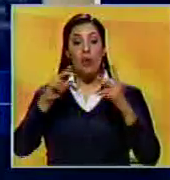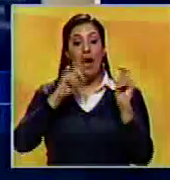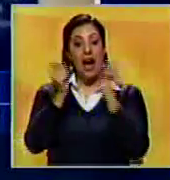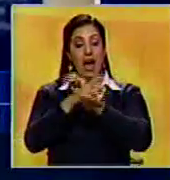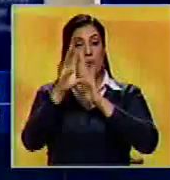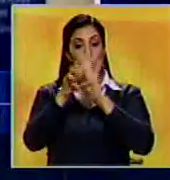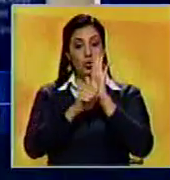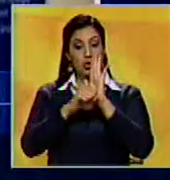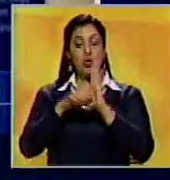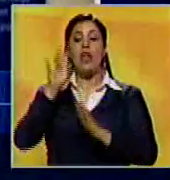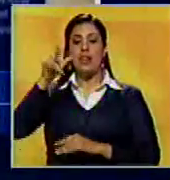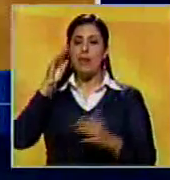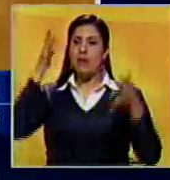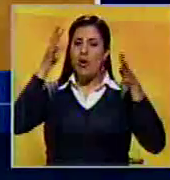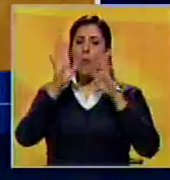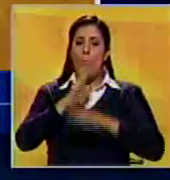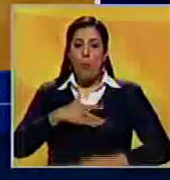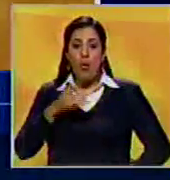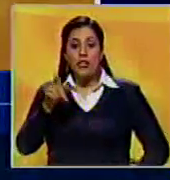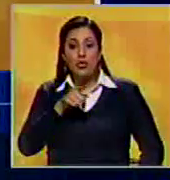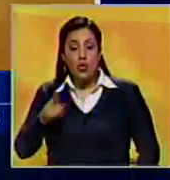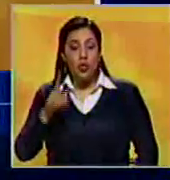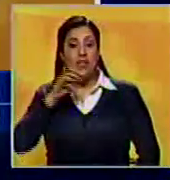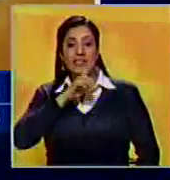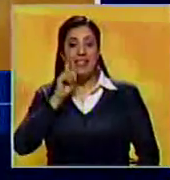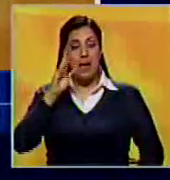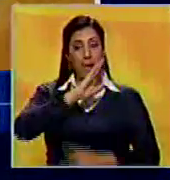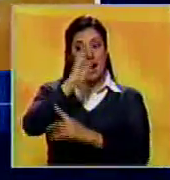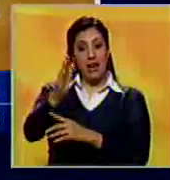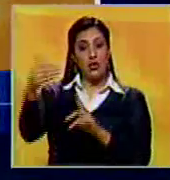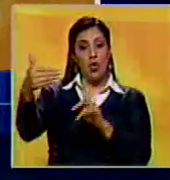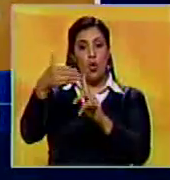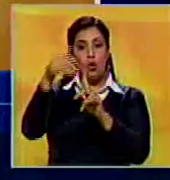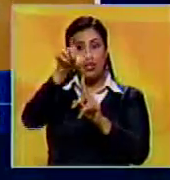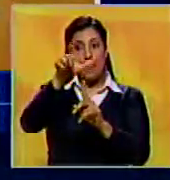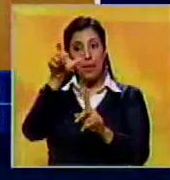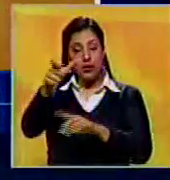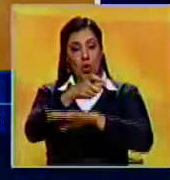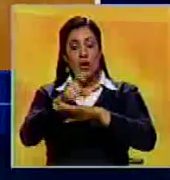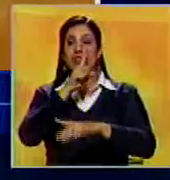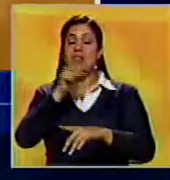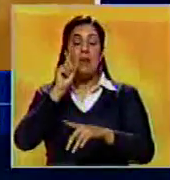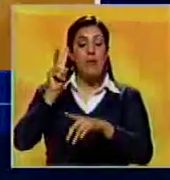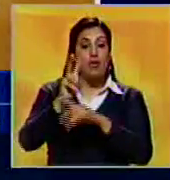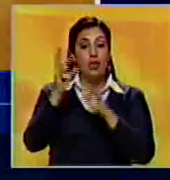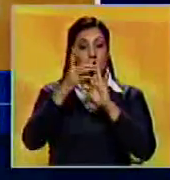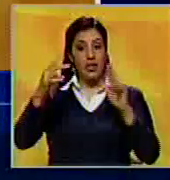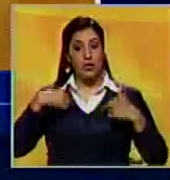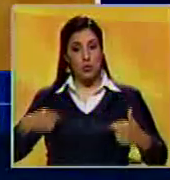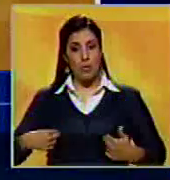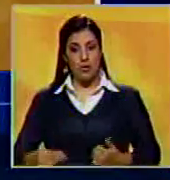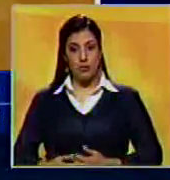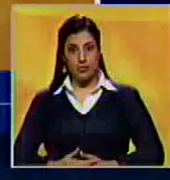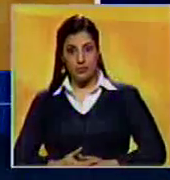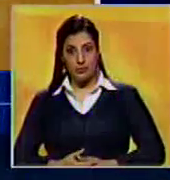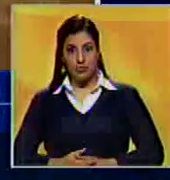constituyente y sugirió la posibilidad de que se consideren sanciones contra quienes han cometido violaciones a los derechos humanos.